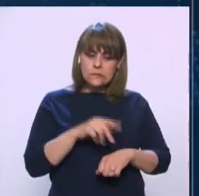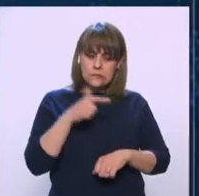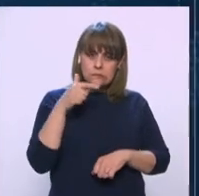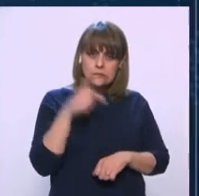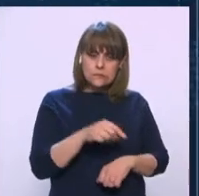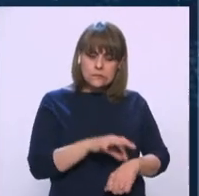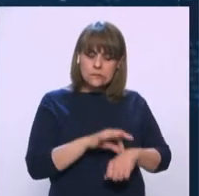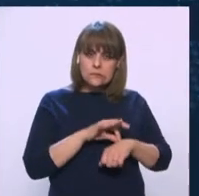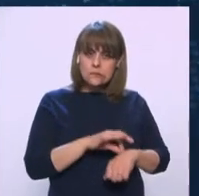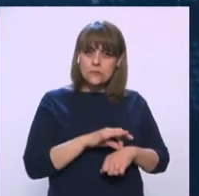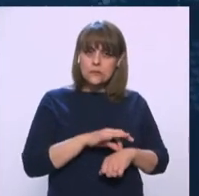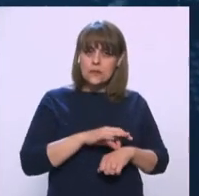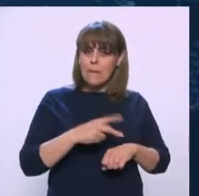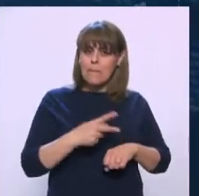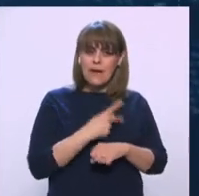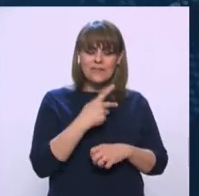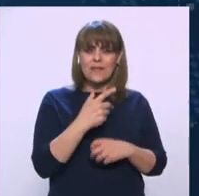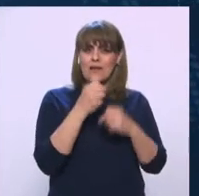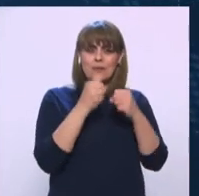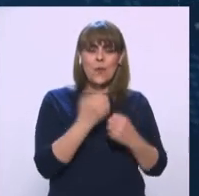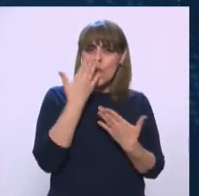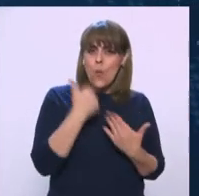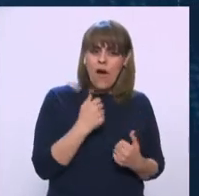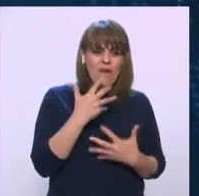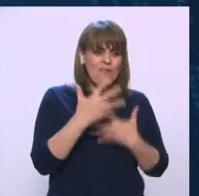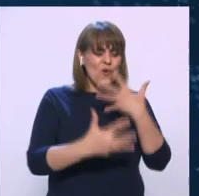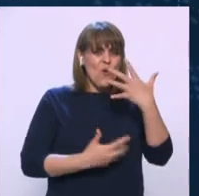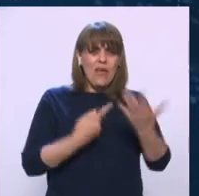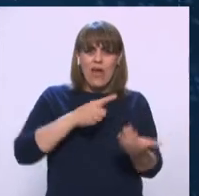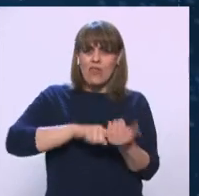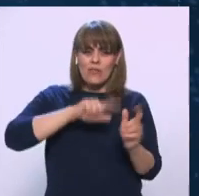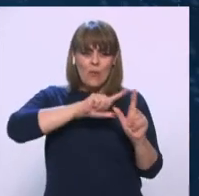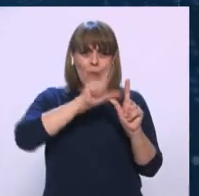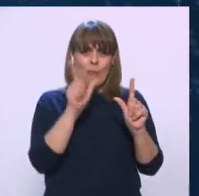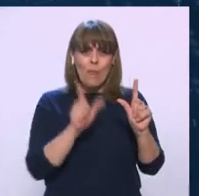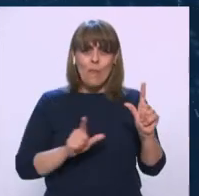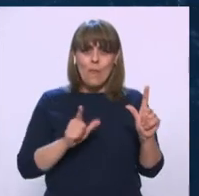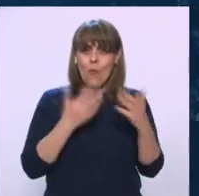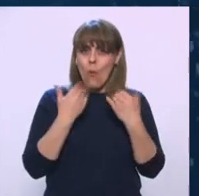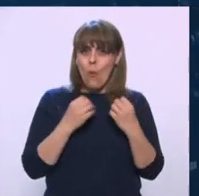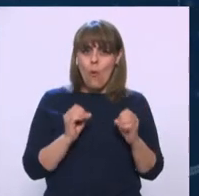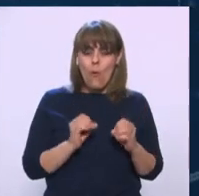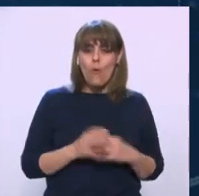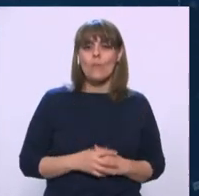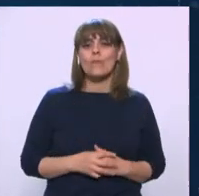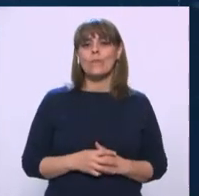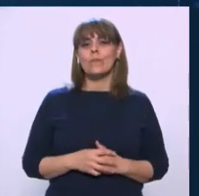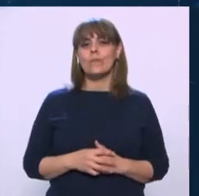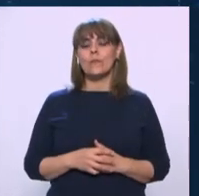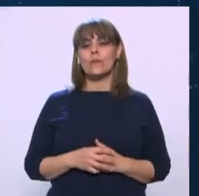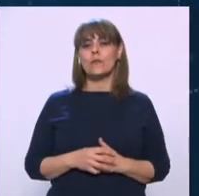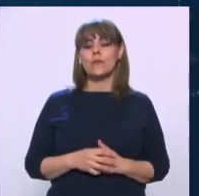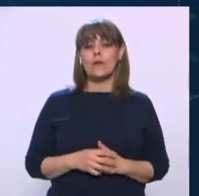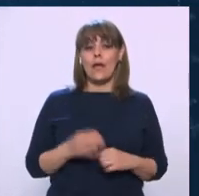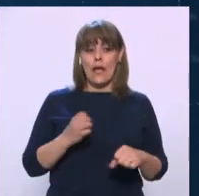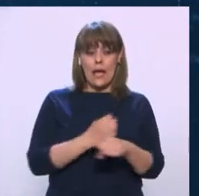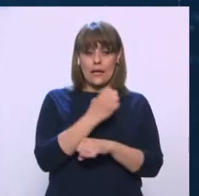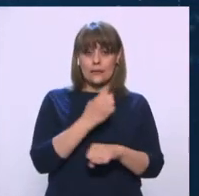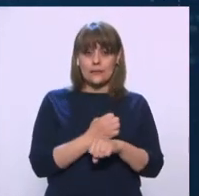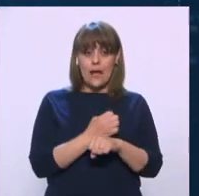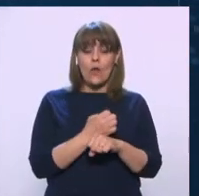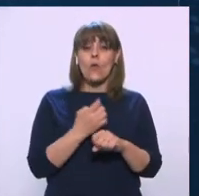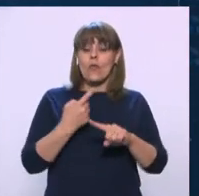inseguridad, de las violencias en nuestro país. Y, bueno, llama la atención que el estado en donde